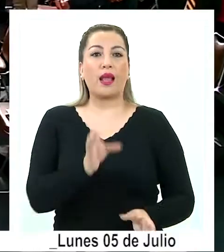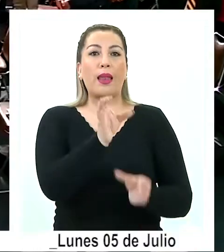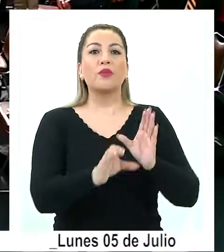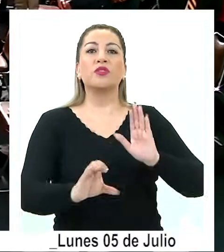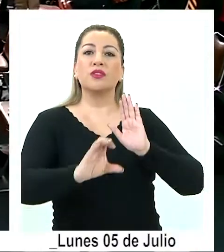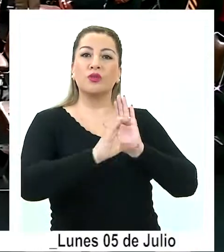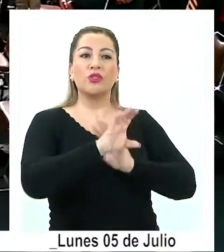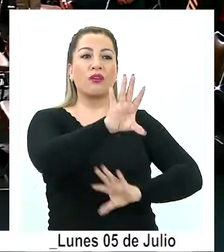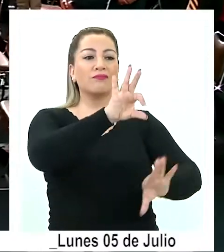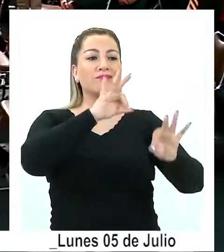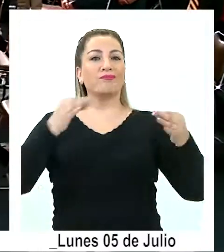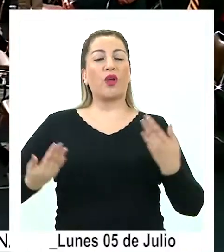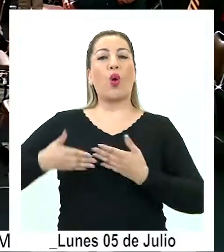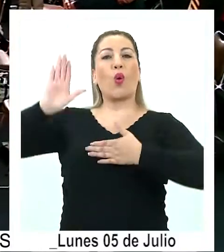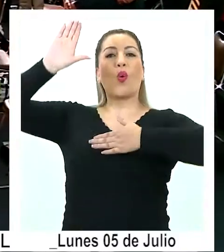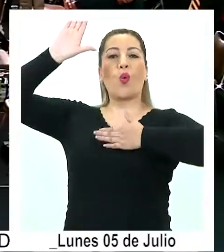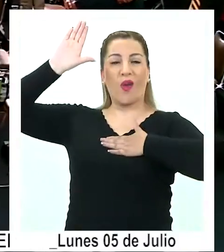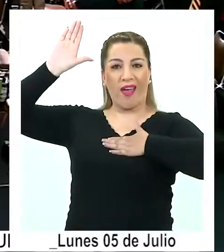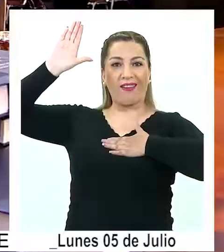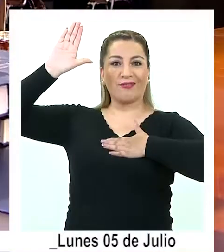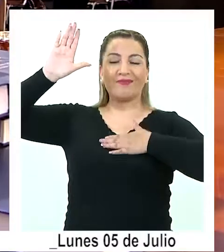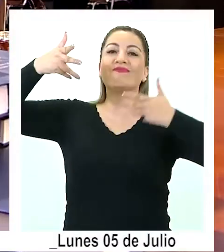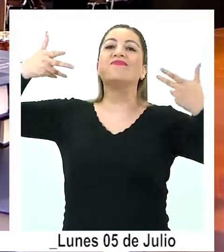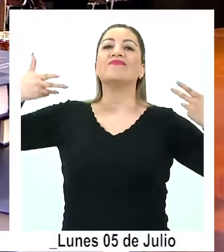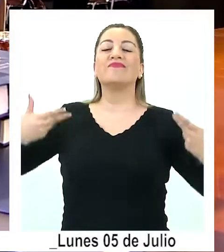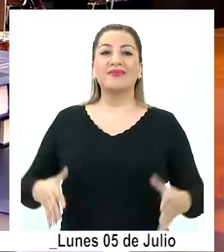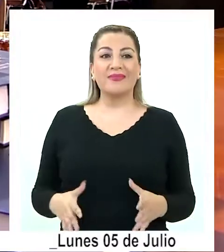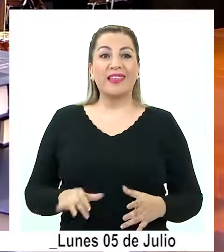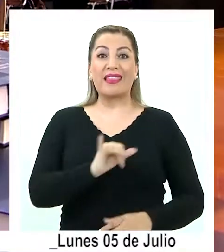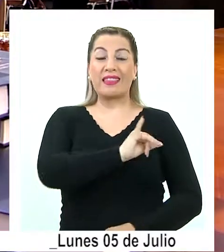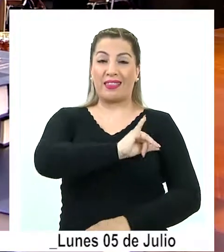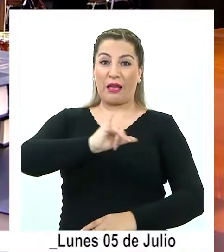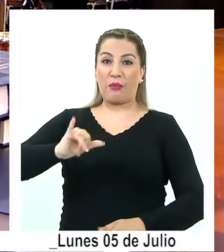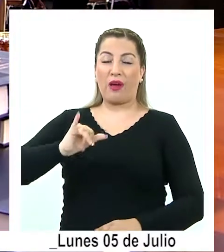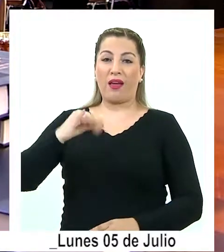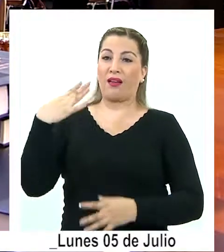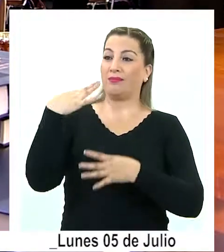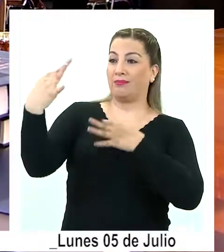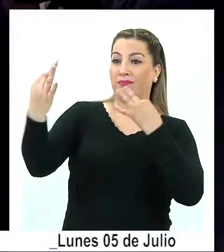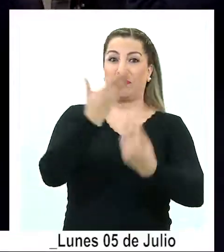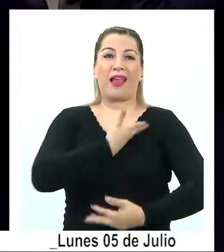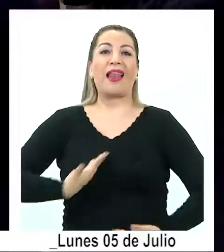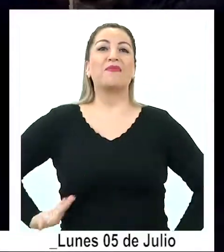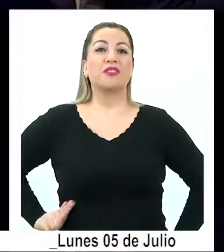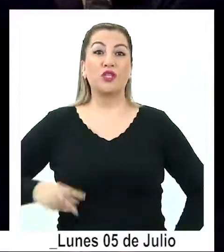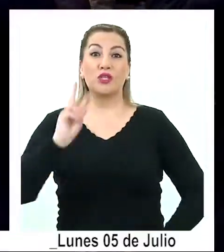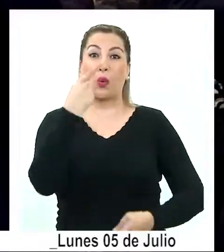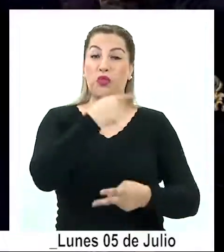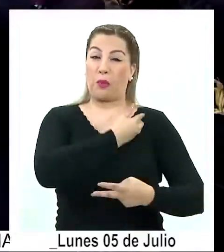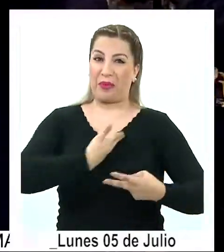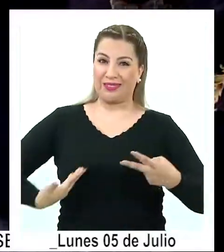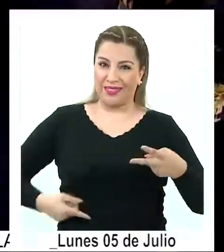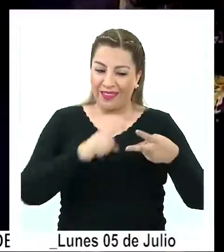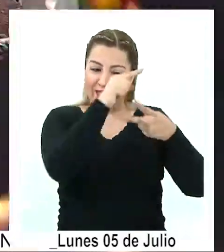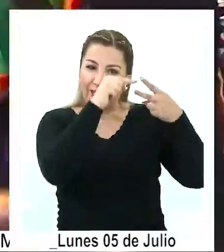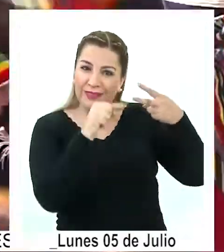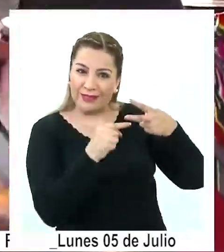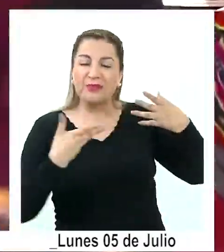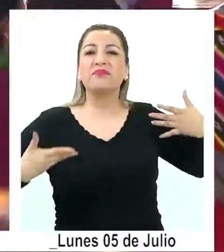Los constituyentes electos juraron cumplir su cometido y después vendría la elección de la presidencia y vicepresidencia